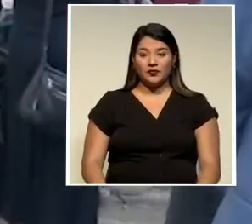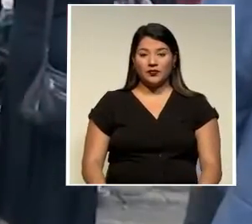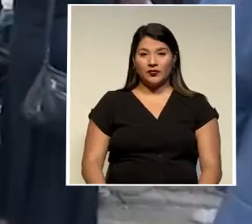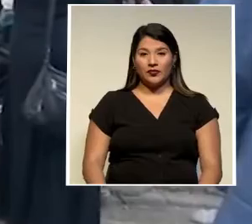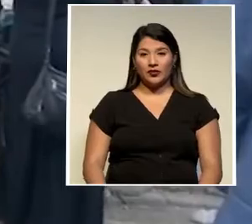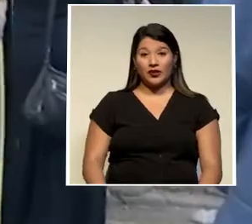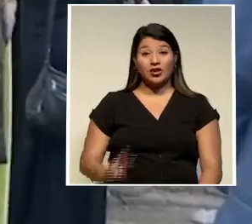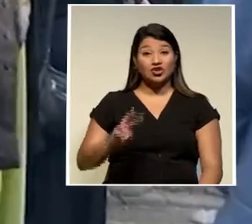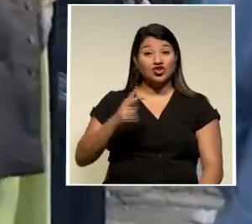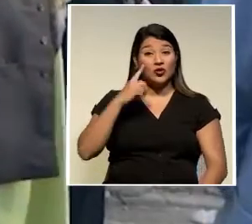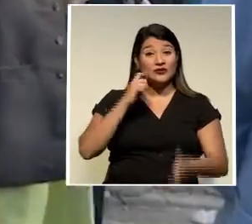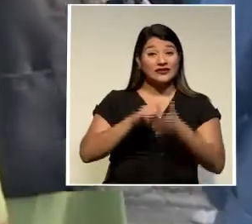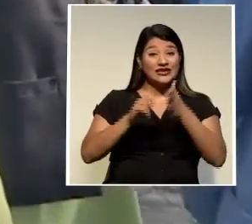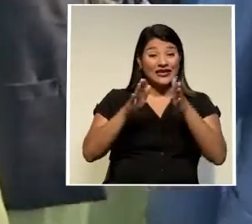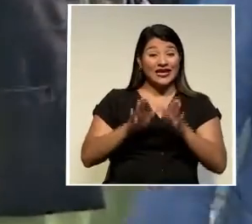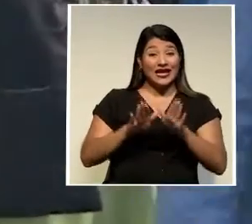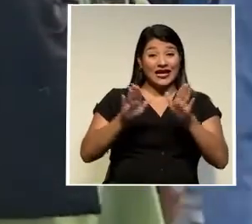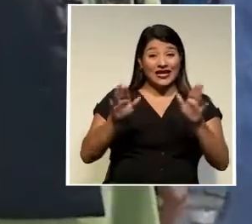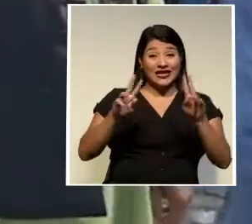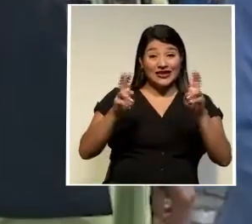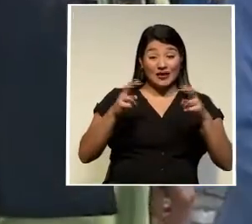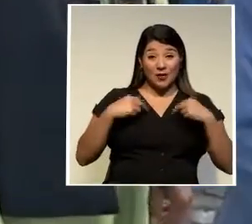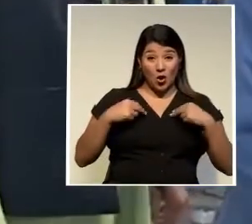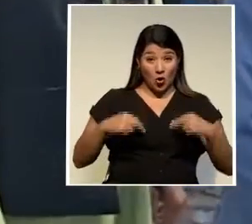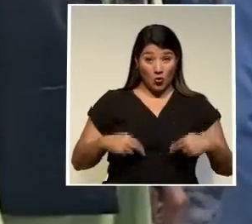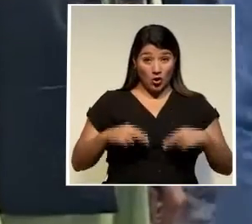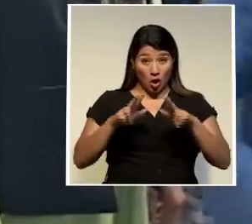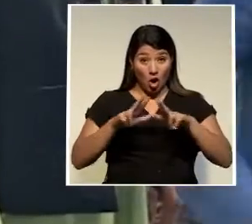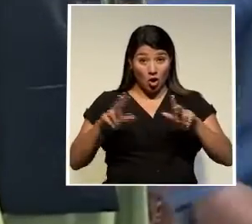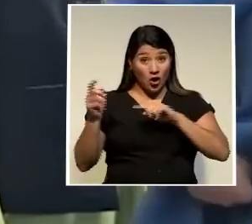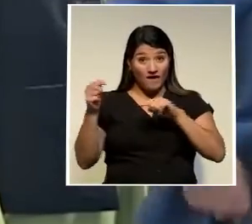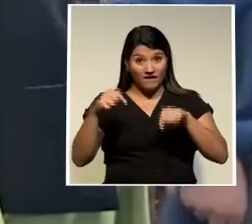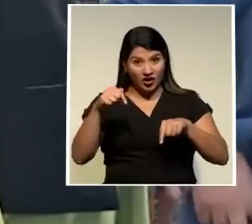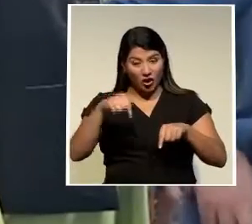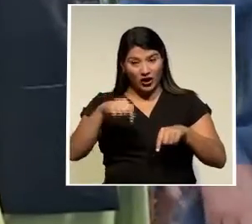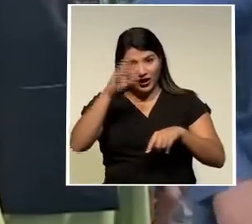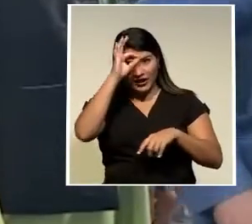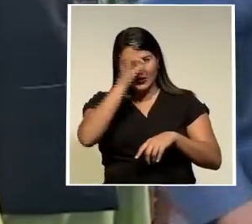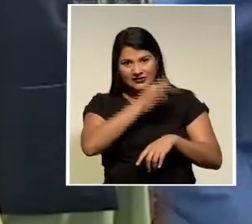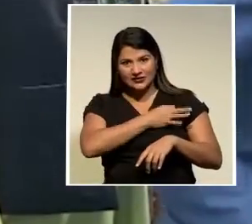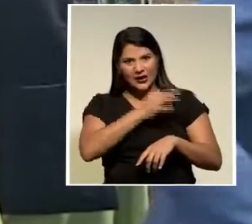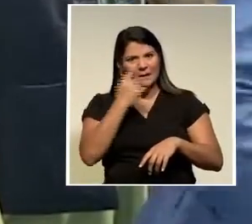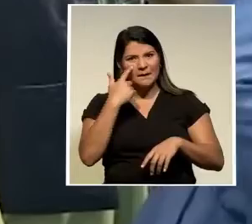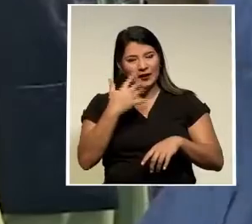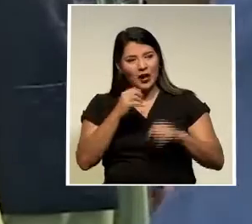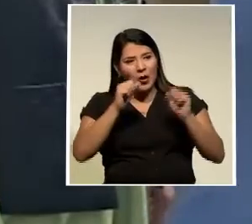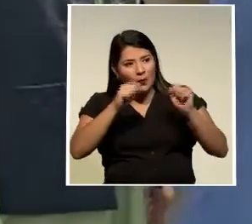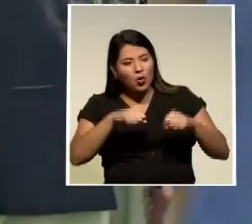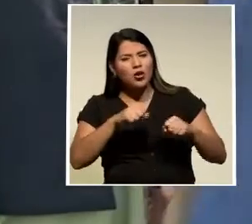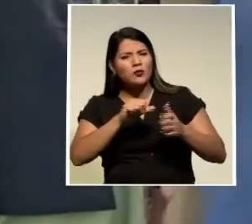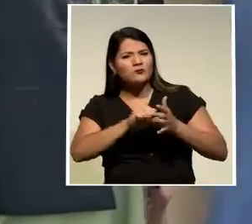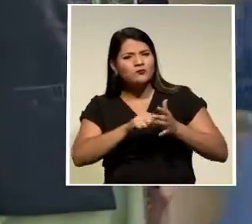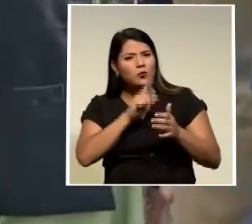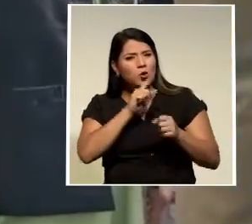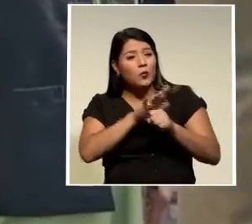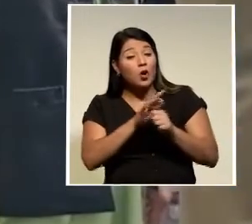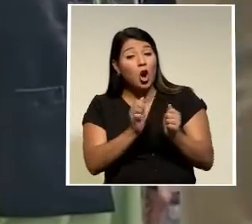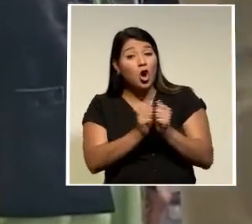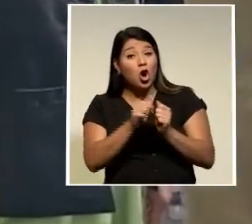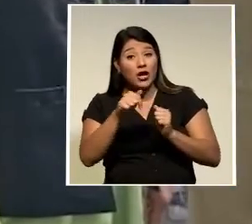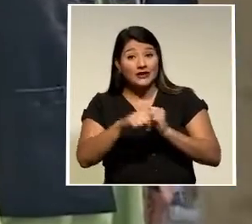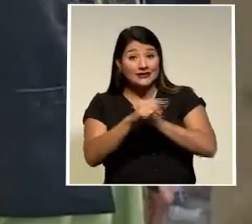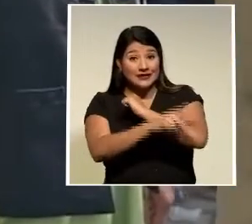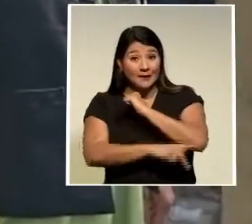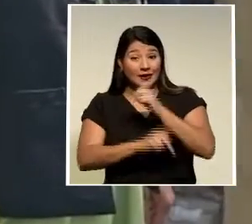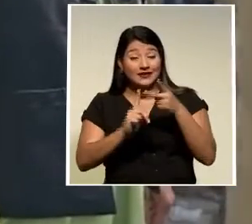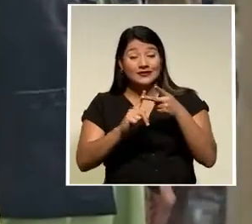El subsecretario general de Asuntos Humanitarios de la ONU vino aquí a la capital afgana para reforzar su compromiso con este país y